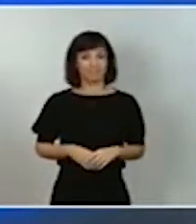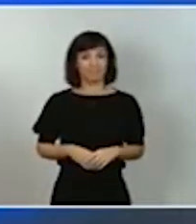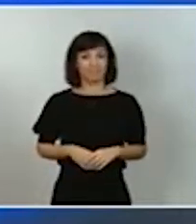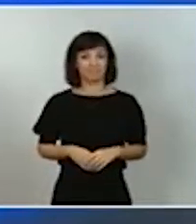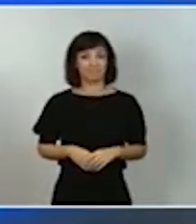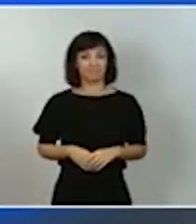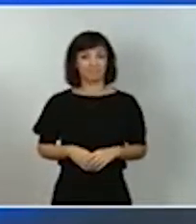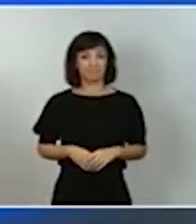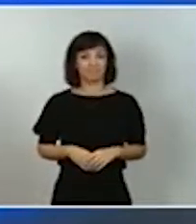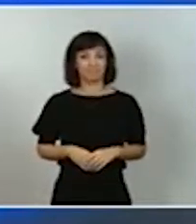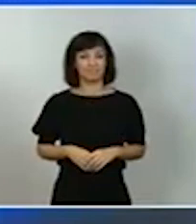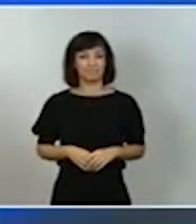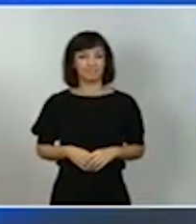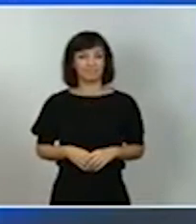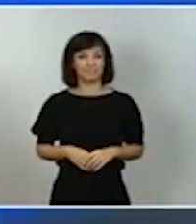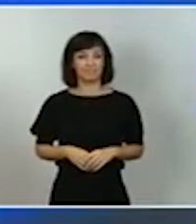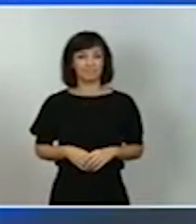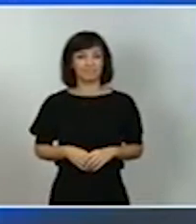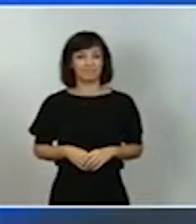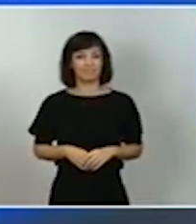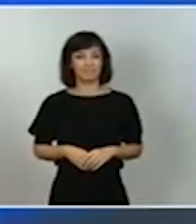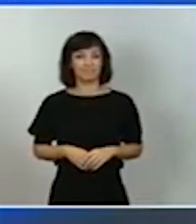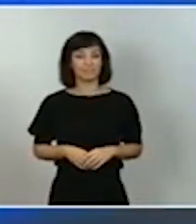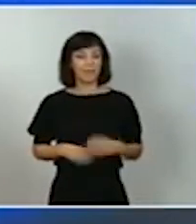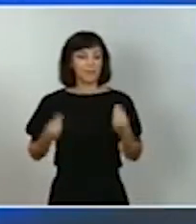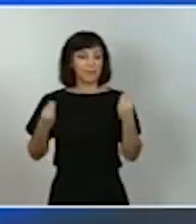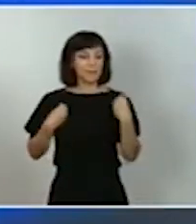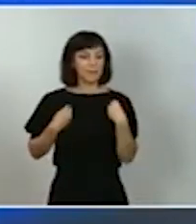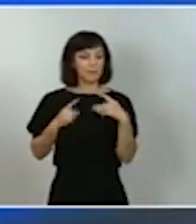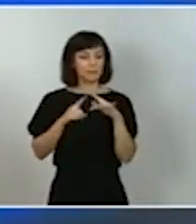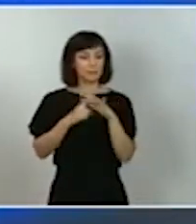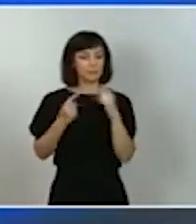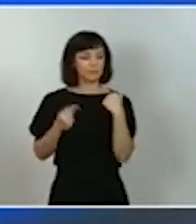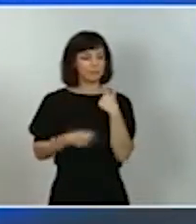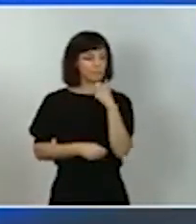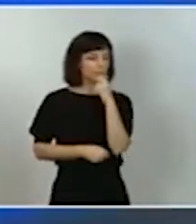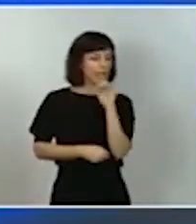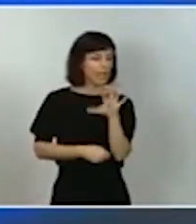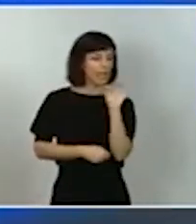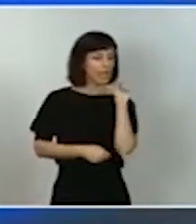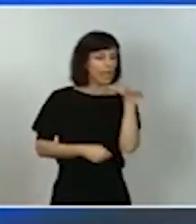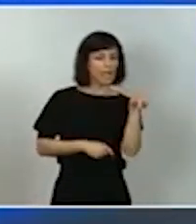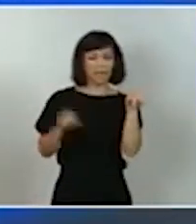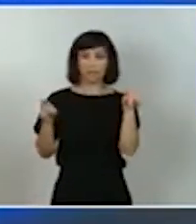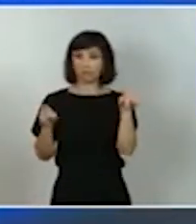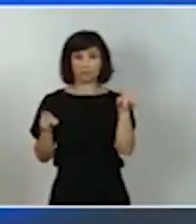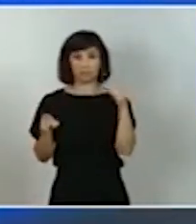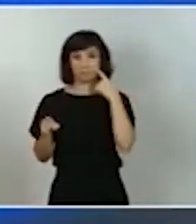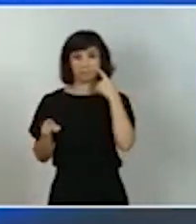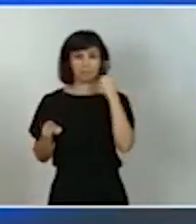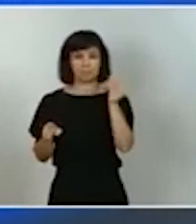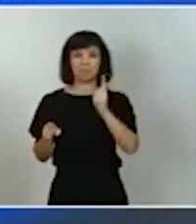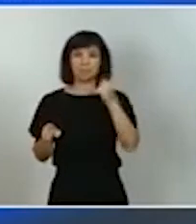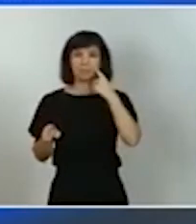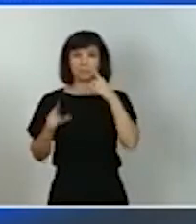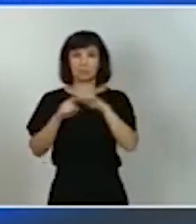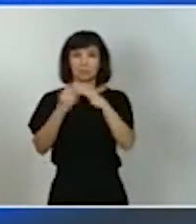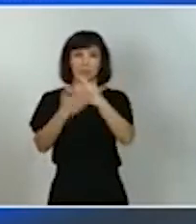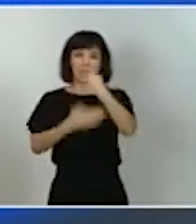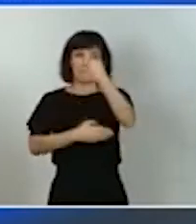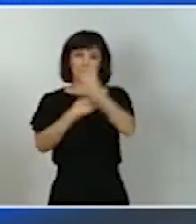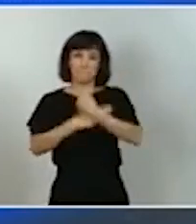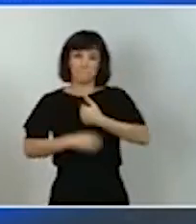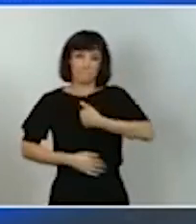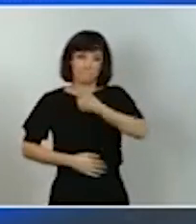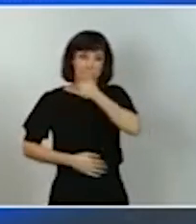elegimos las circunstancias en las que hemos de vivir. Muchas veces son las circunstancias las que nos obligan a elegir. Pues bien, nuestra